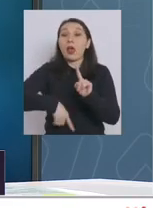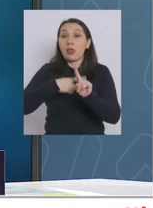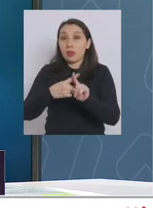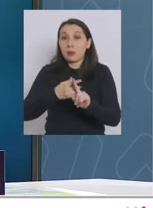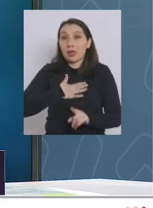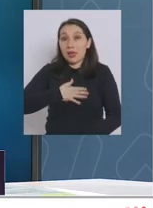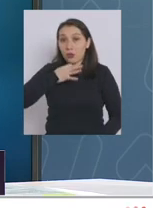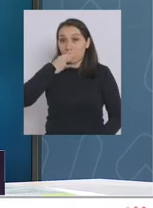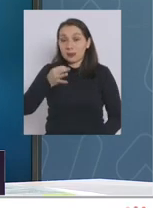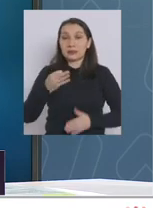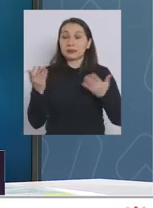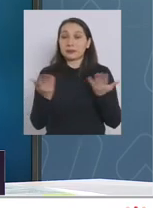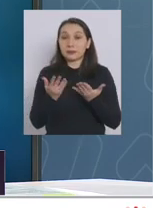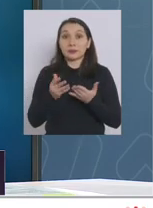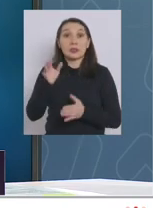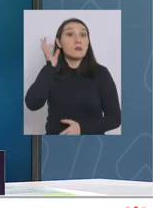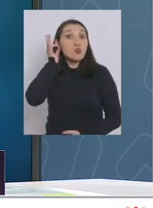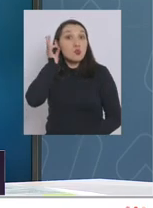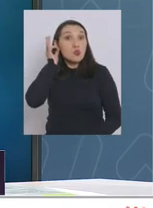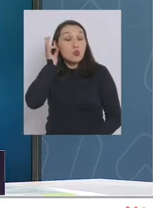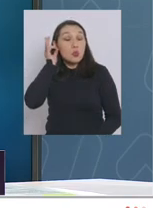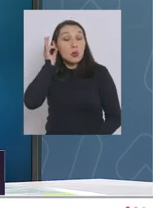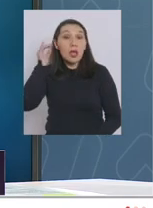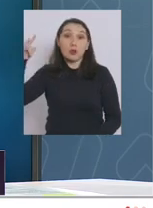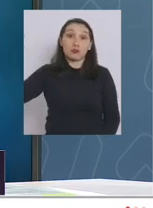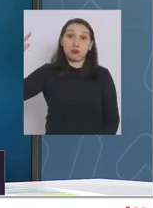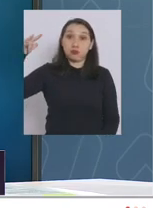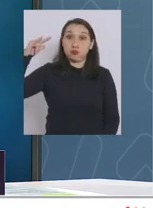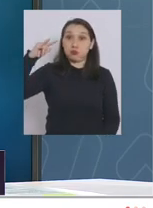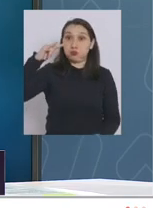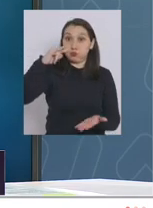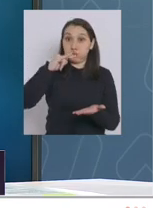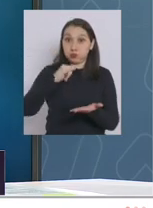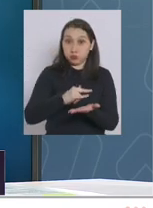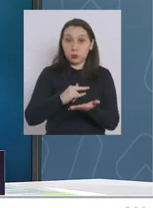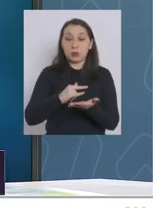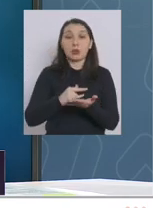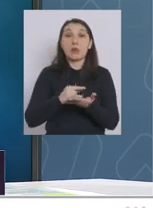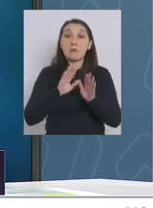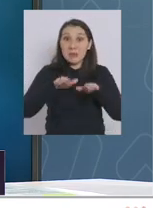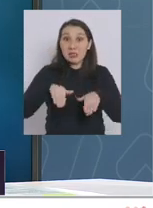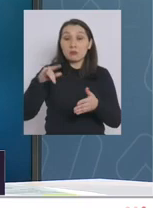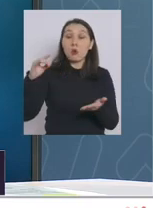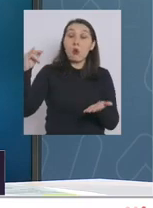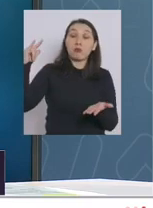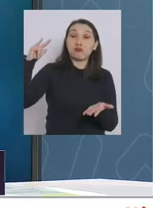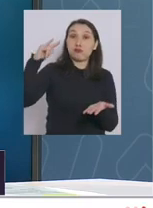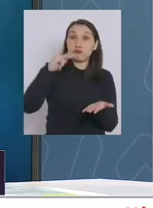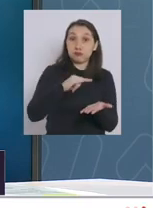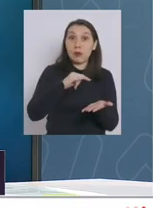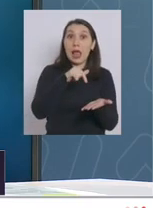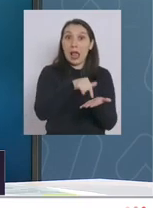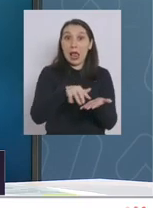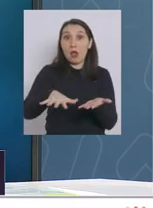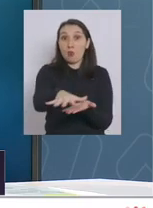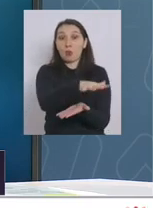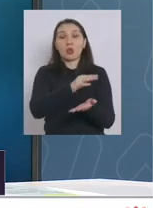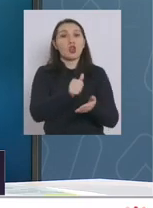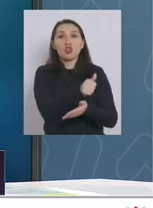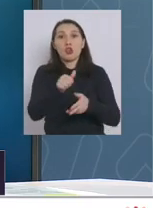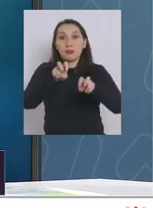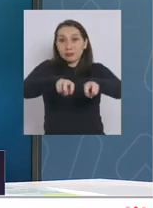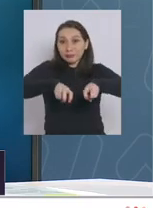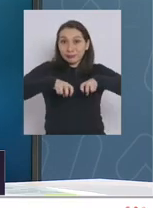comentarles que la pasajera que venía en este avión, como fue testeada en el aeropuerto, también fueron testeados todos los